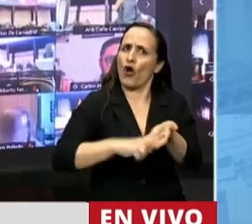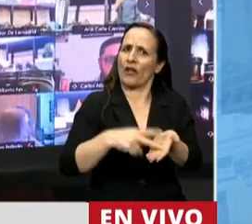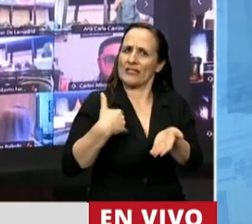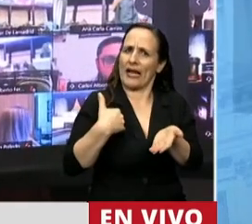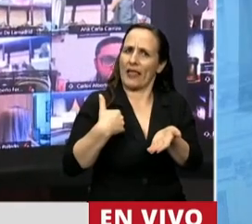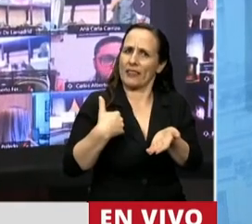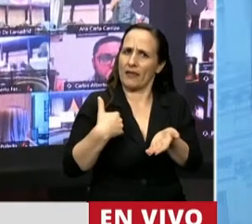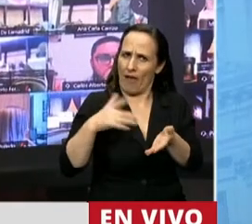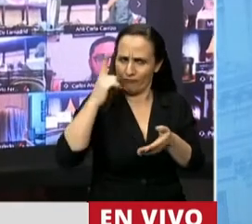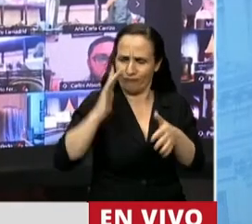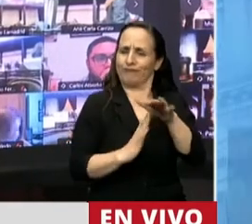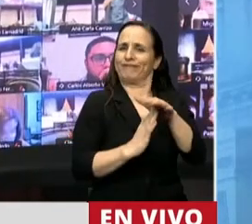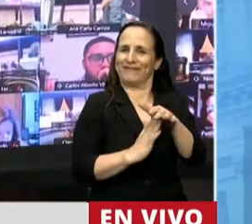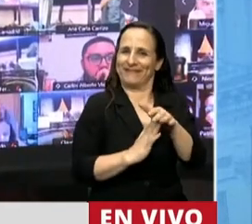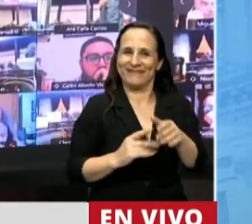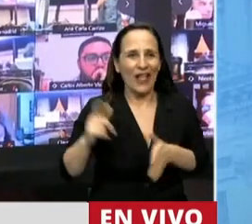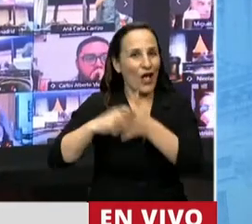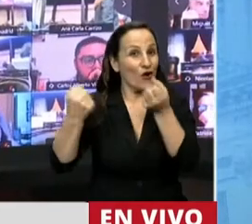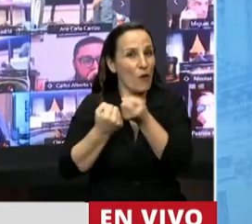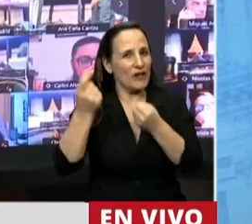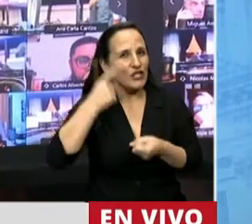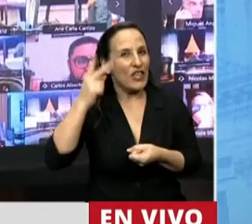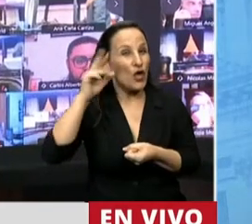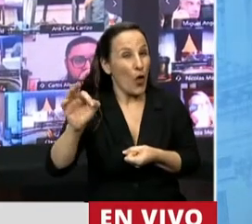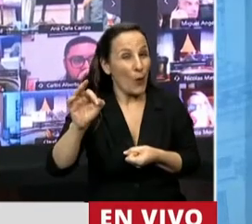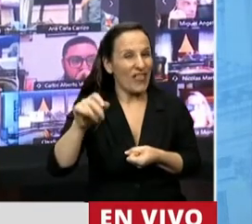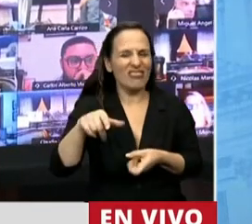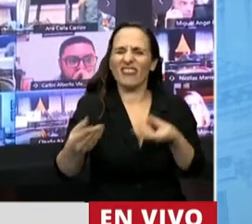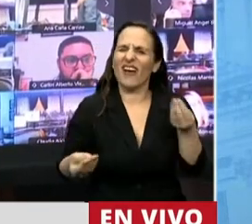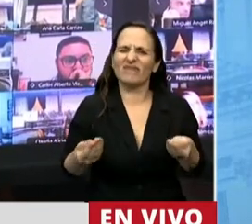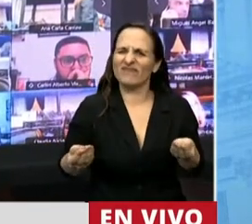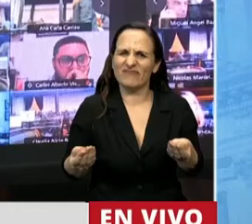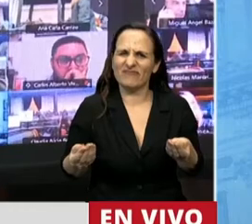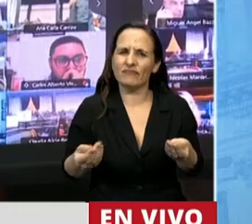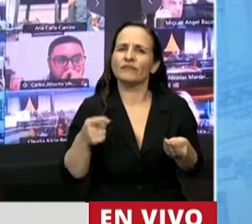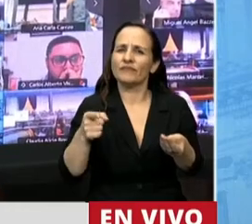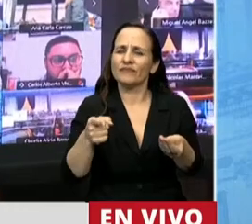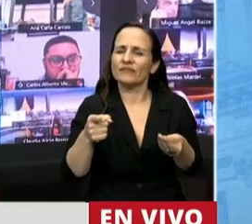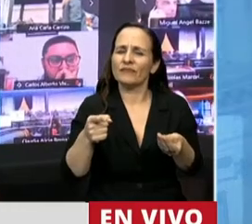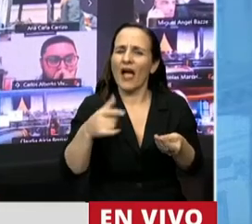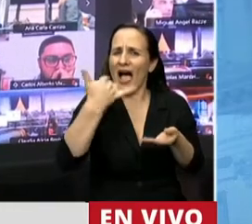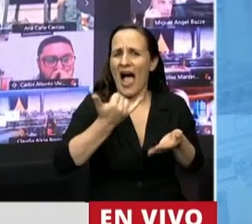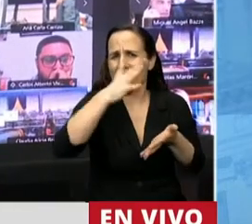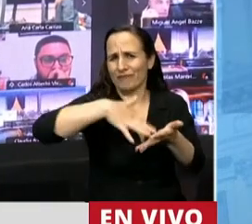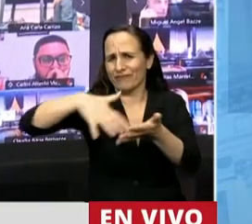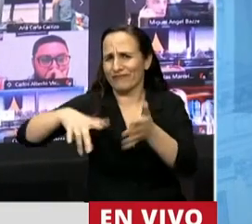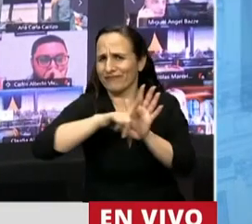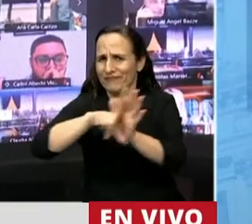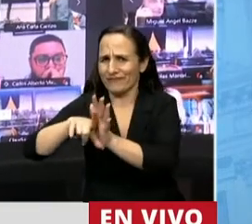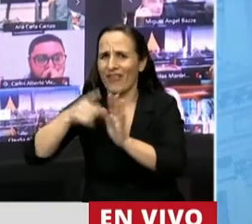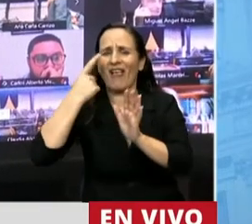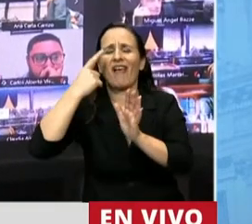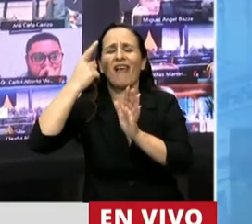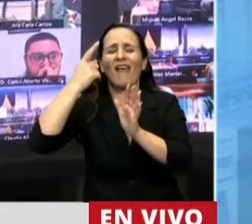Este convenio, el convenio 190, viene a completar la nómina o el plexo de legislación